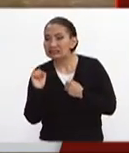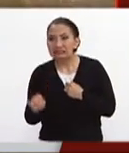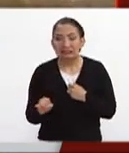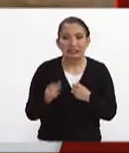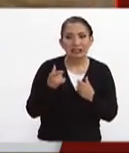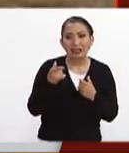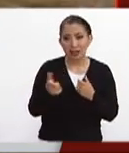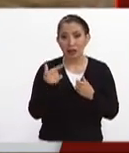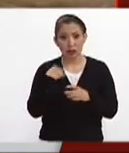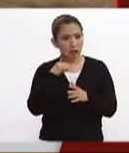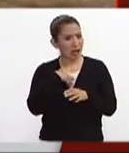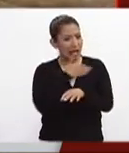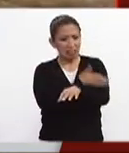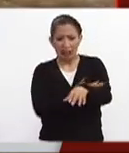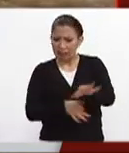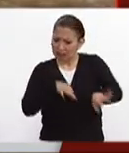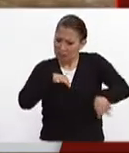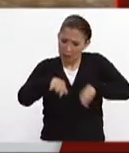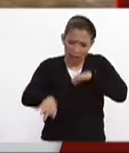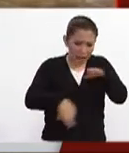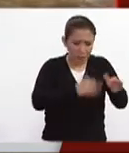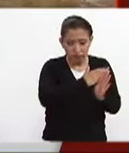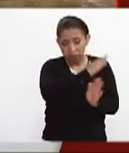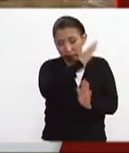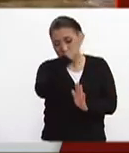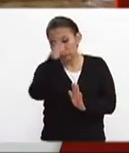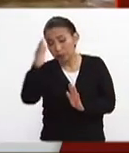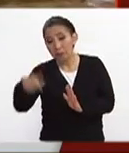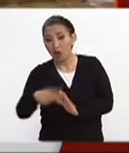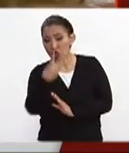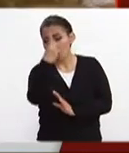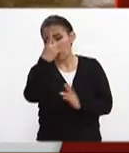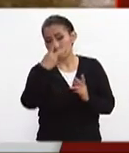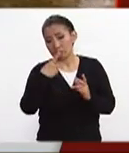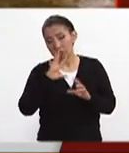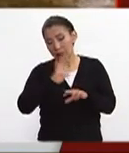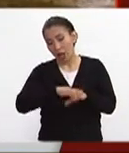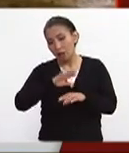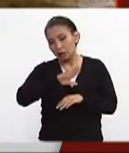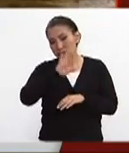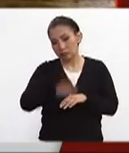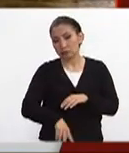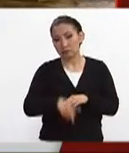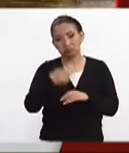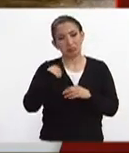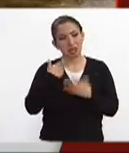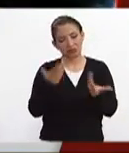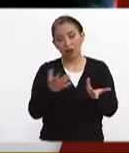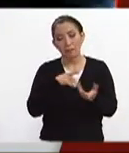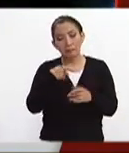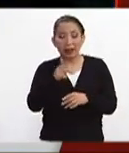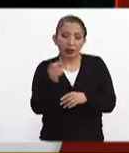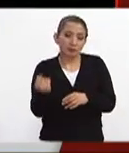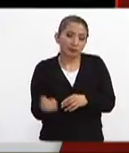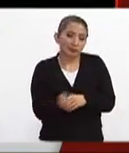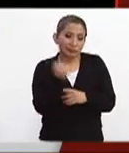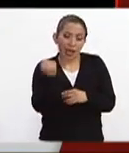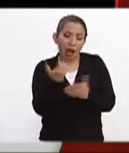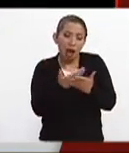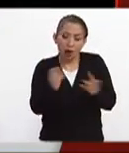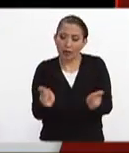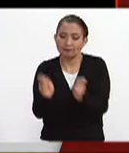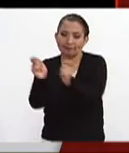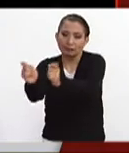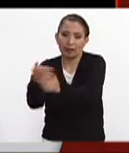y estuvieron toda la tarde trabajando lamentablemente se recuperaron dos personas más ambas sin vida pero que afortunadamente están